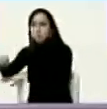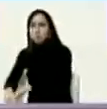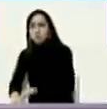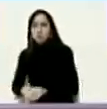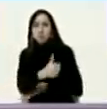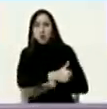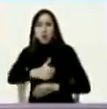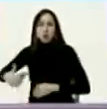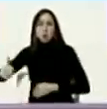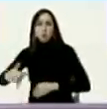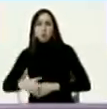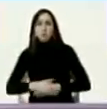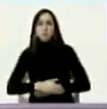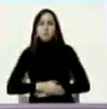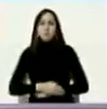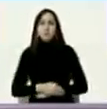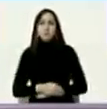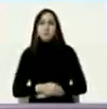uno por uno